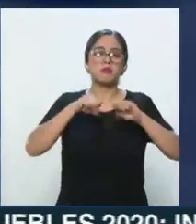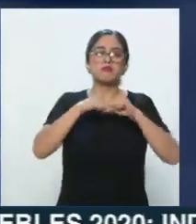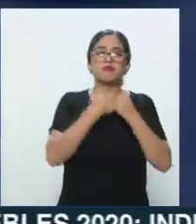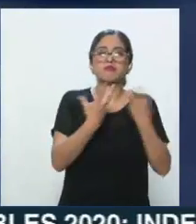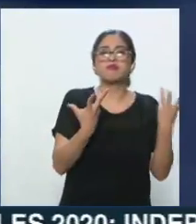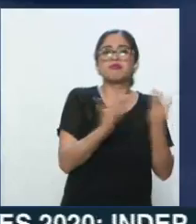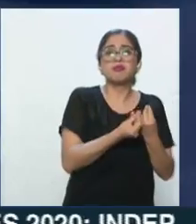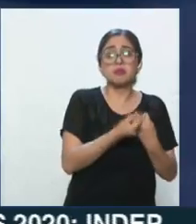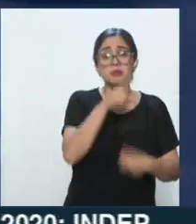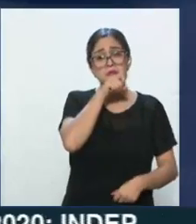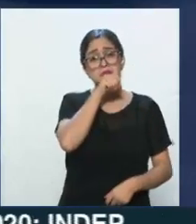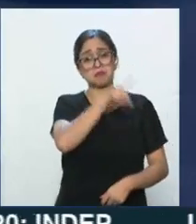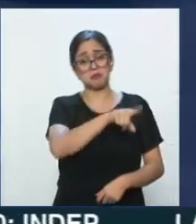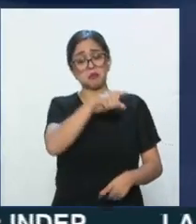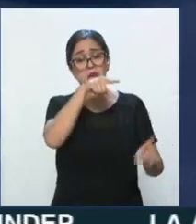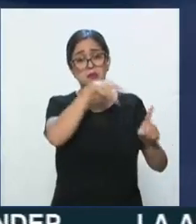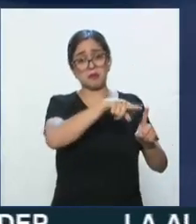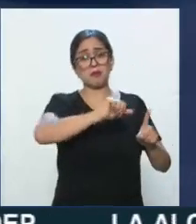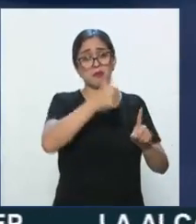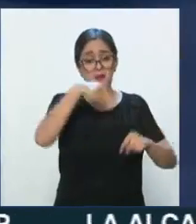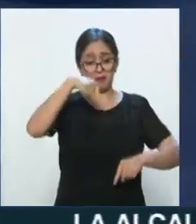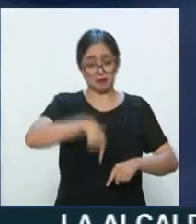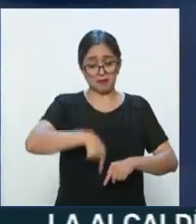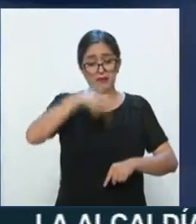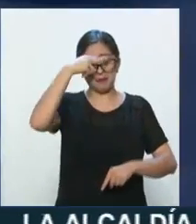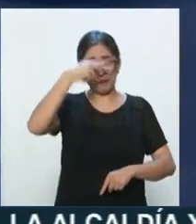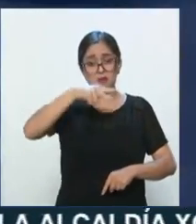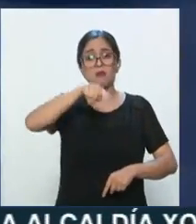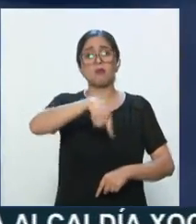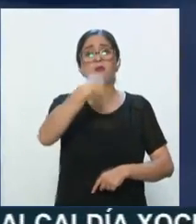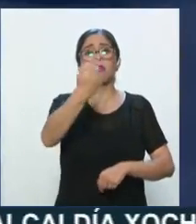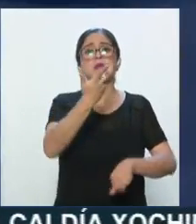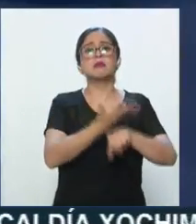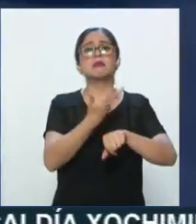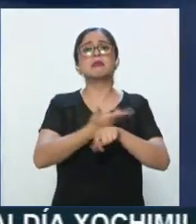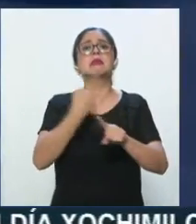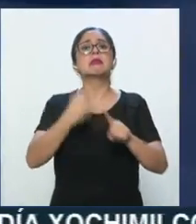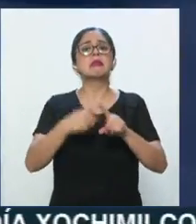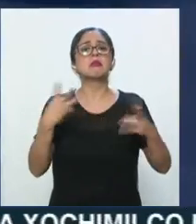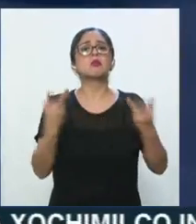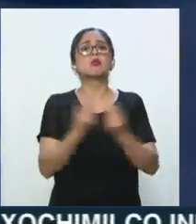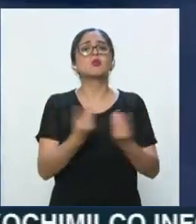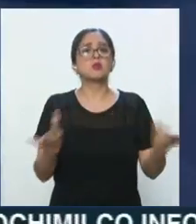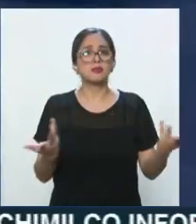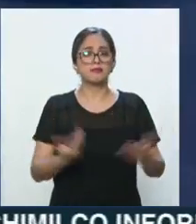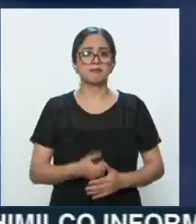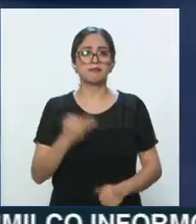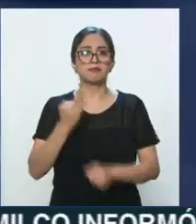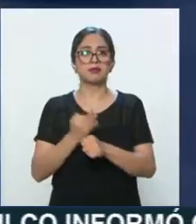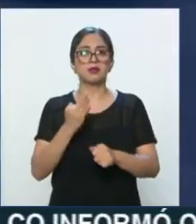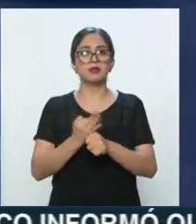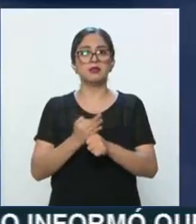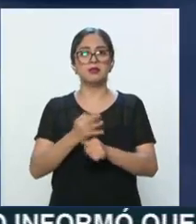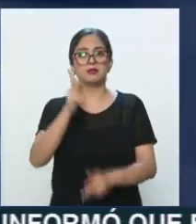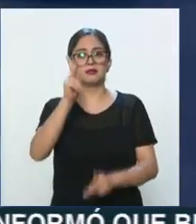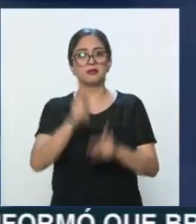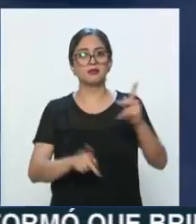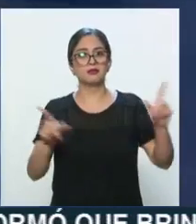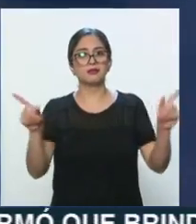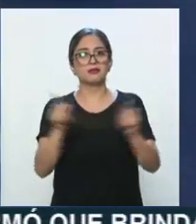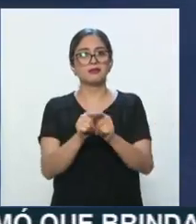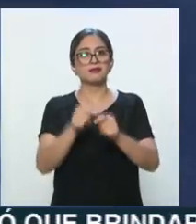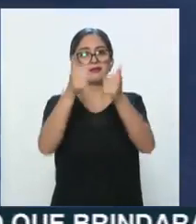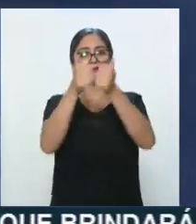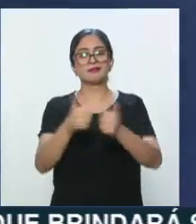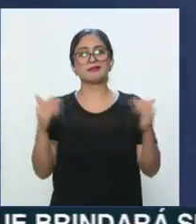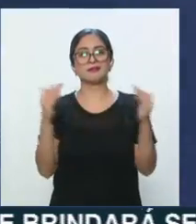cómplices de este y del otro lado de la frontera. Y con esto nosotros nos vamos a una pausa. No se vaya, quédese en casa,